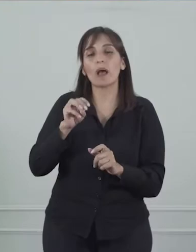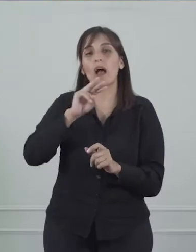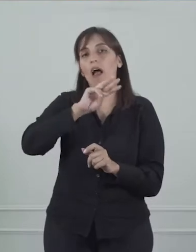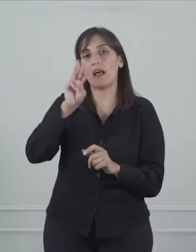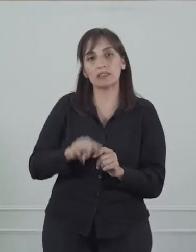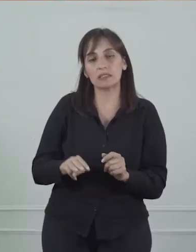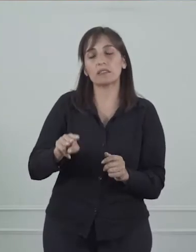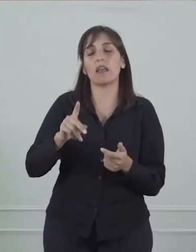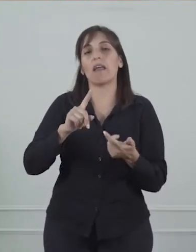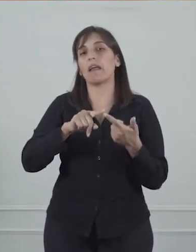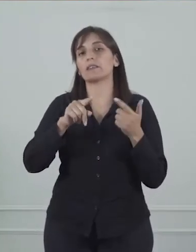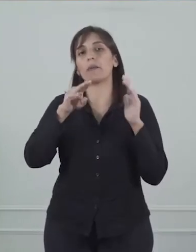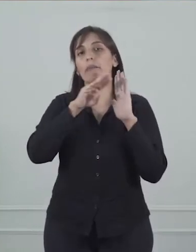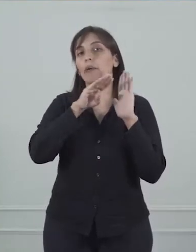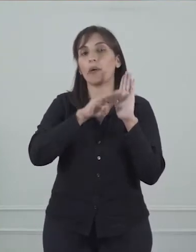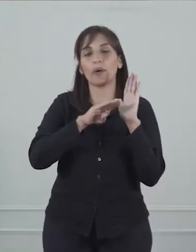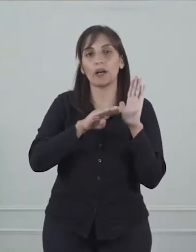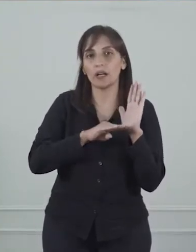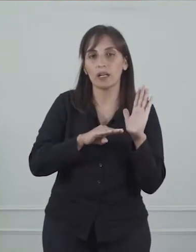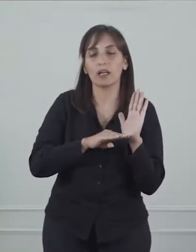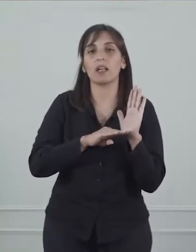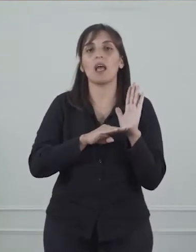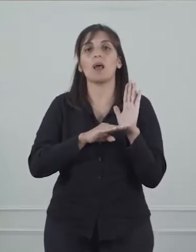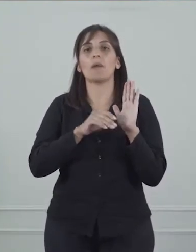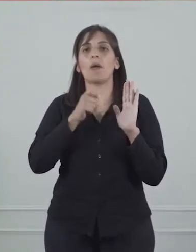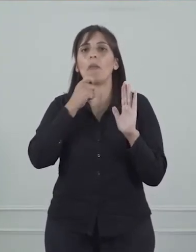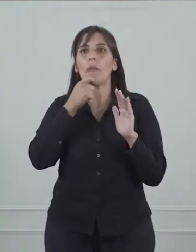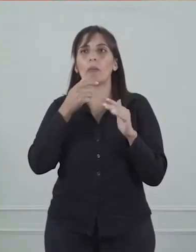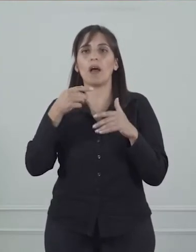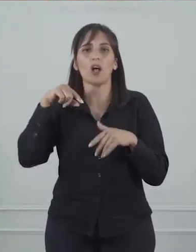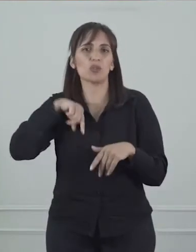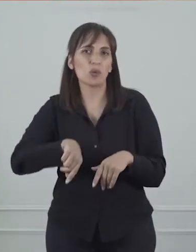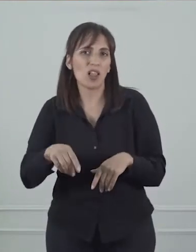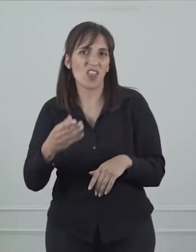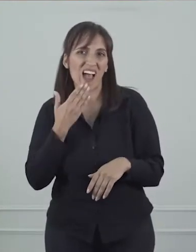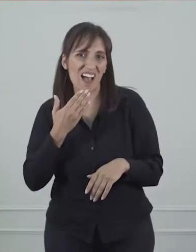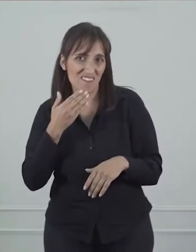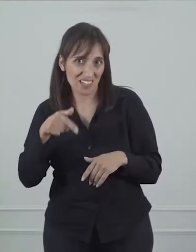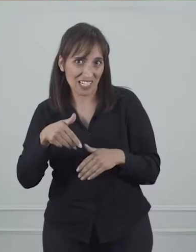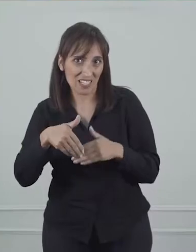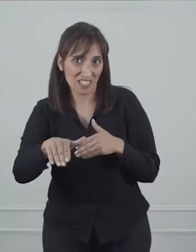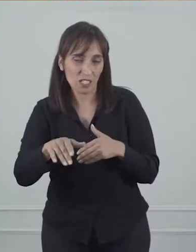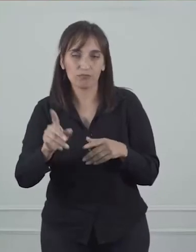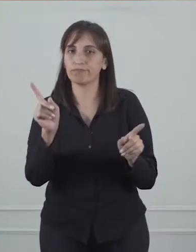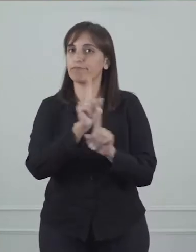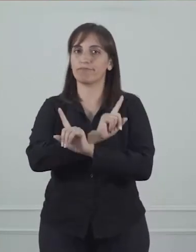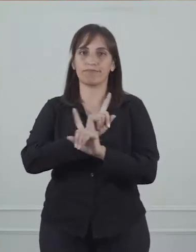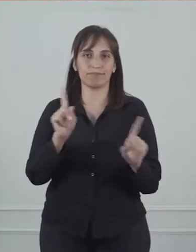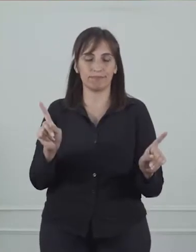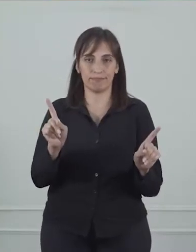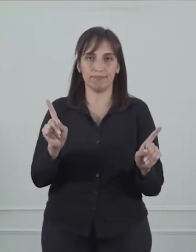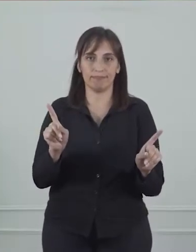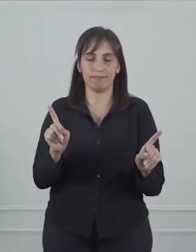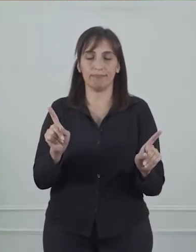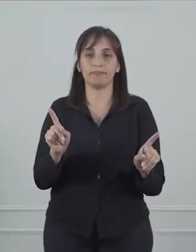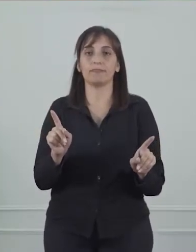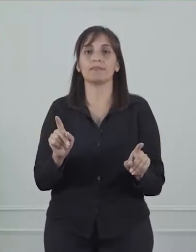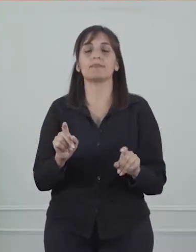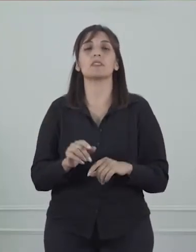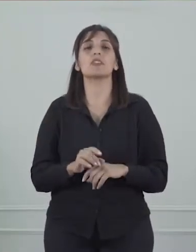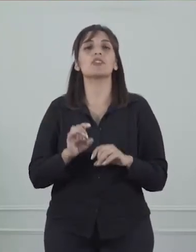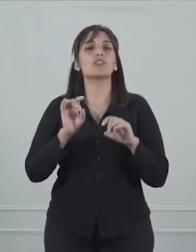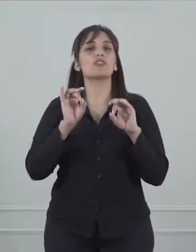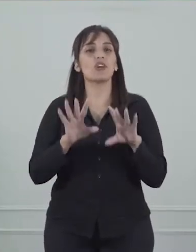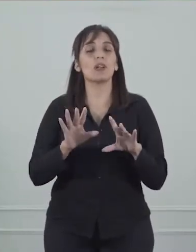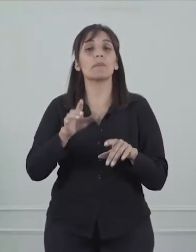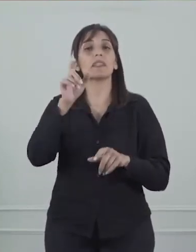cobrar por el mes de abril, no va a estar disponible el cobro el día mañana. Solamente mañana y pasado